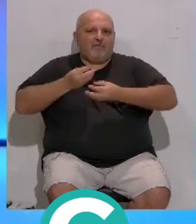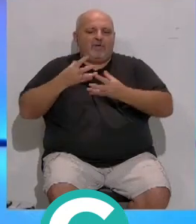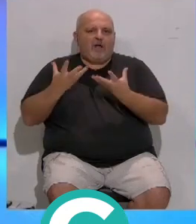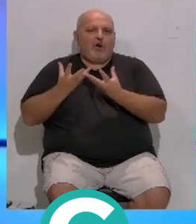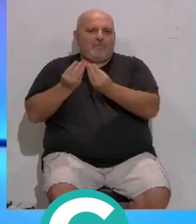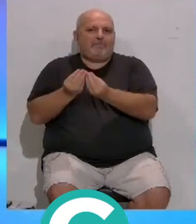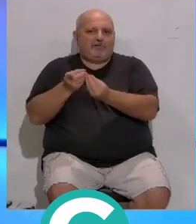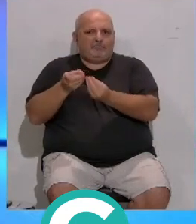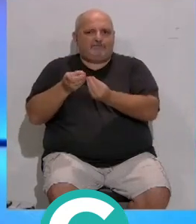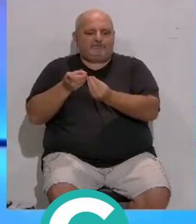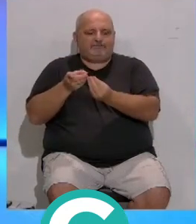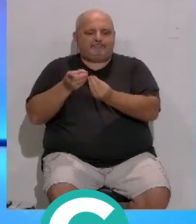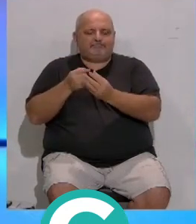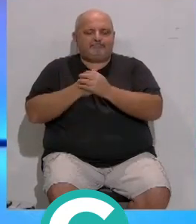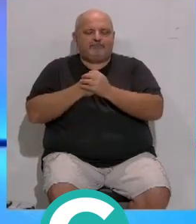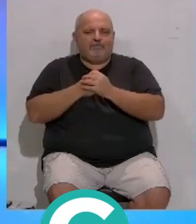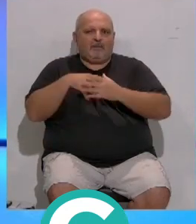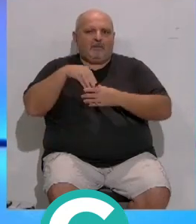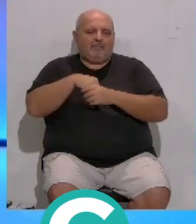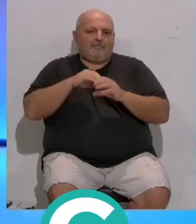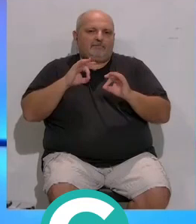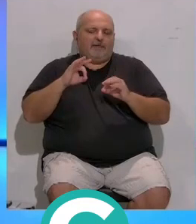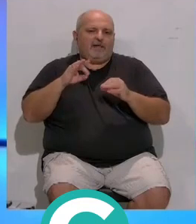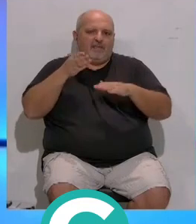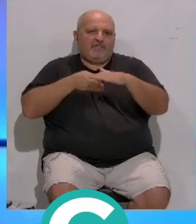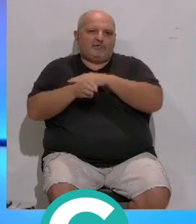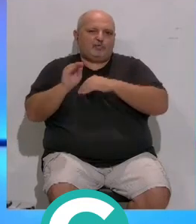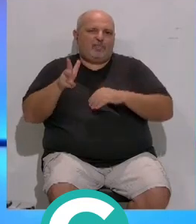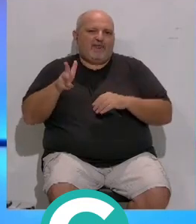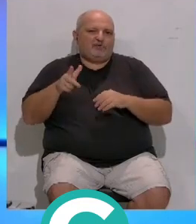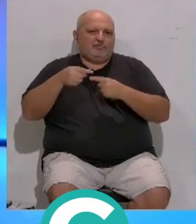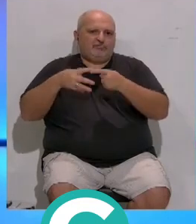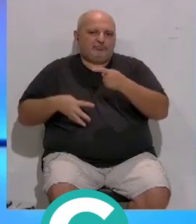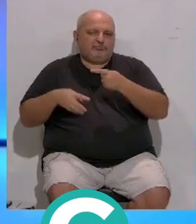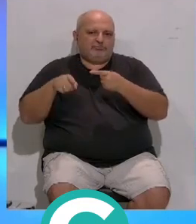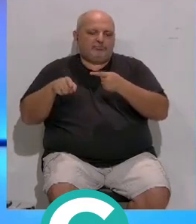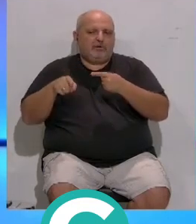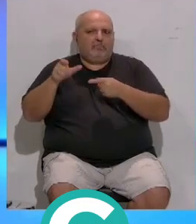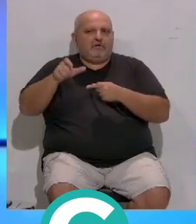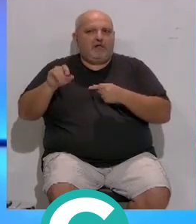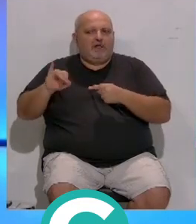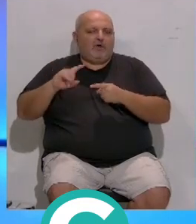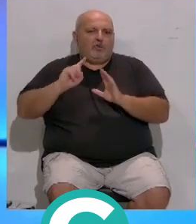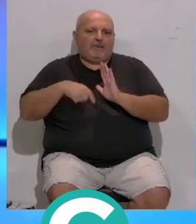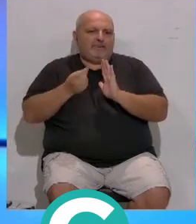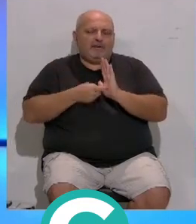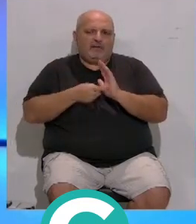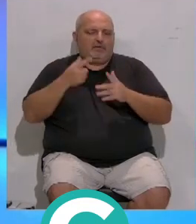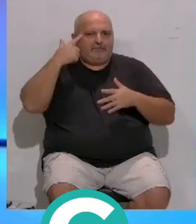acompañamiento... ...y sobre todo en el acceso a sus derechos. Estas personas llegan totalmente